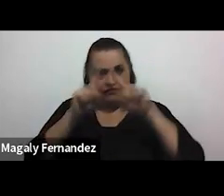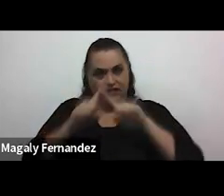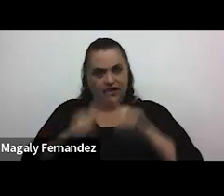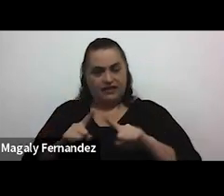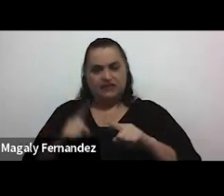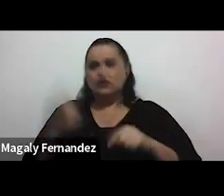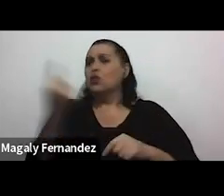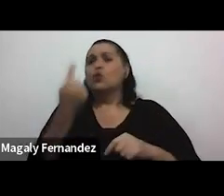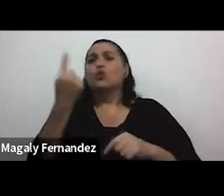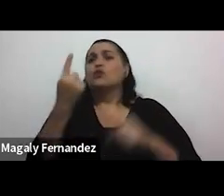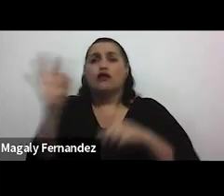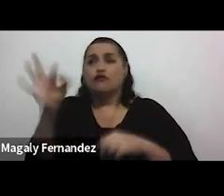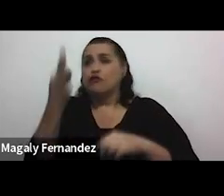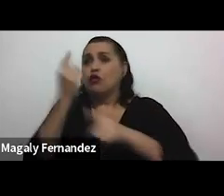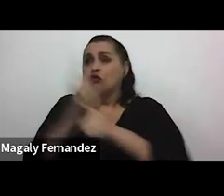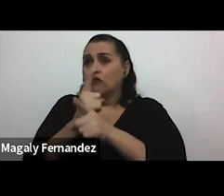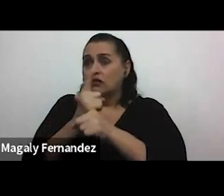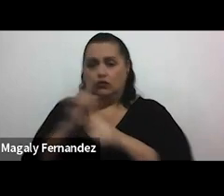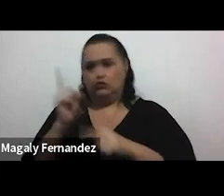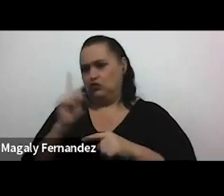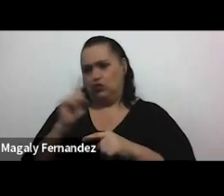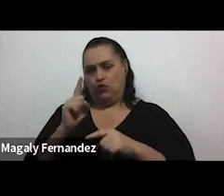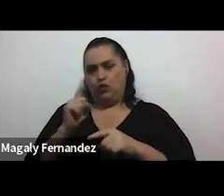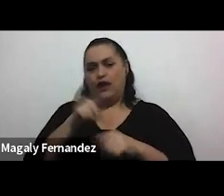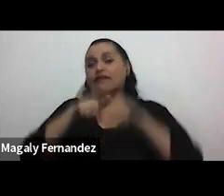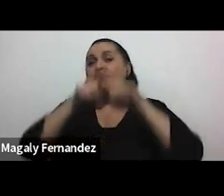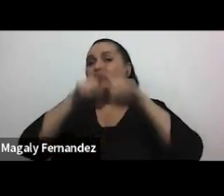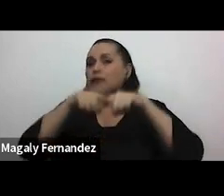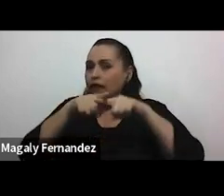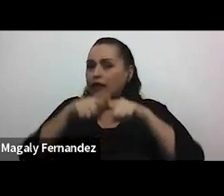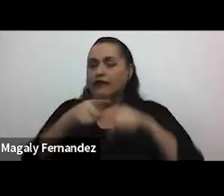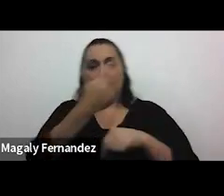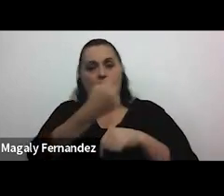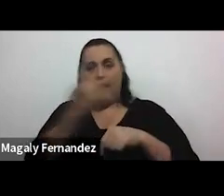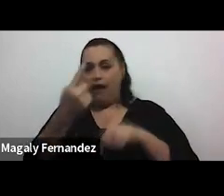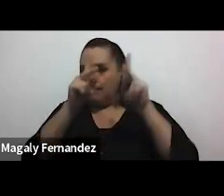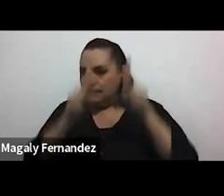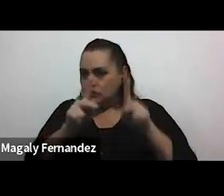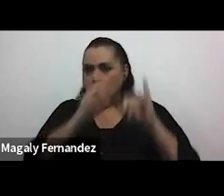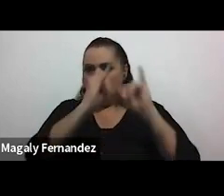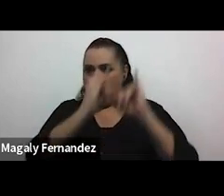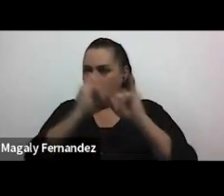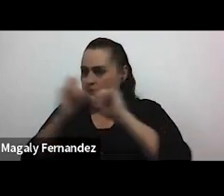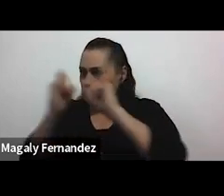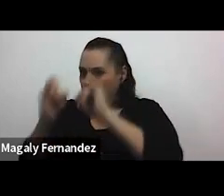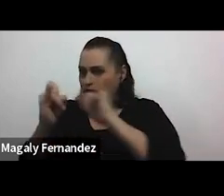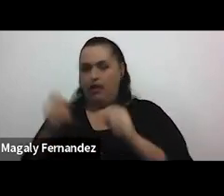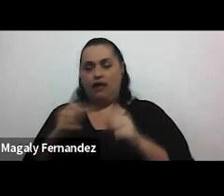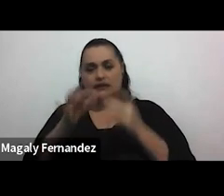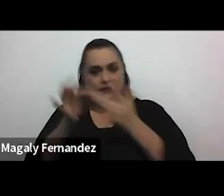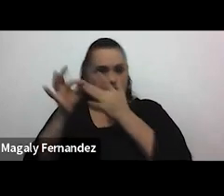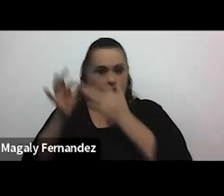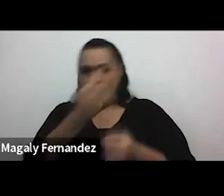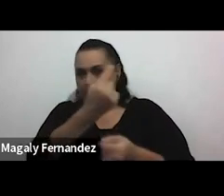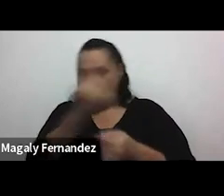una única forma correcta de hacerlo, sino que eso va a depender de nuestra propia individualidad y de nuestras particularidades en